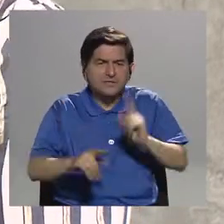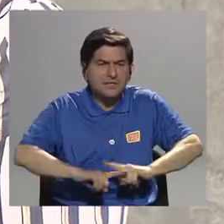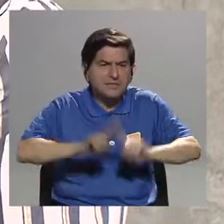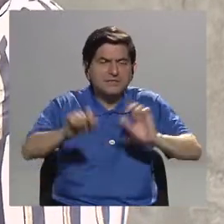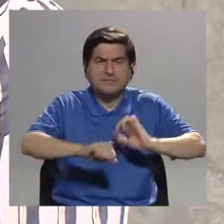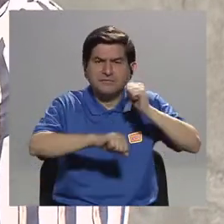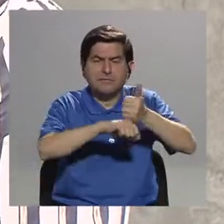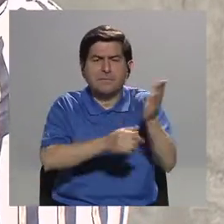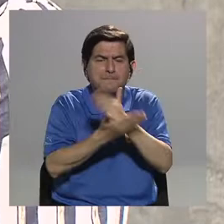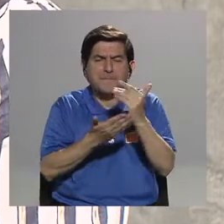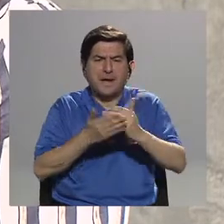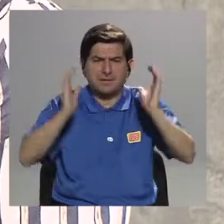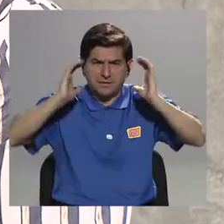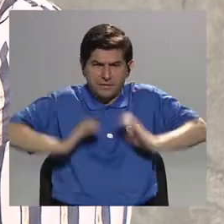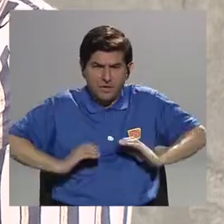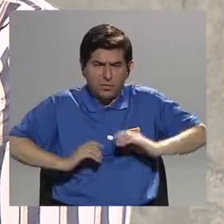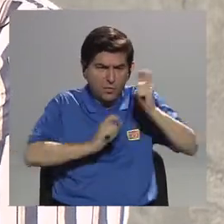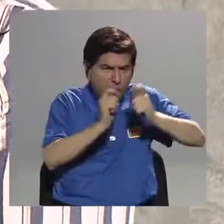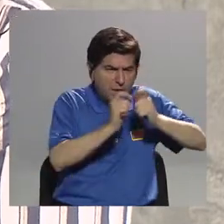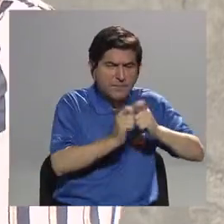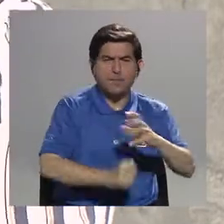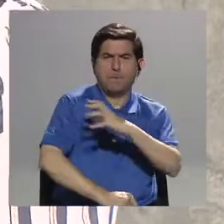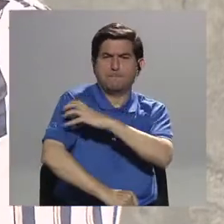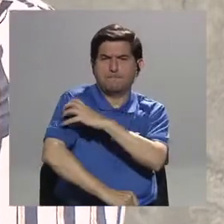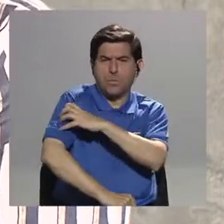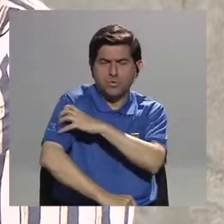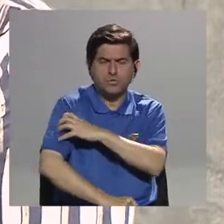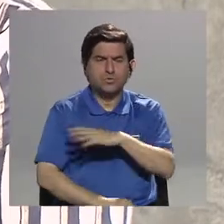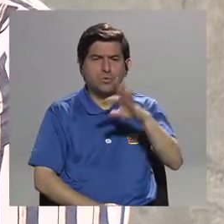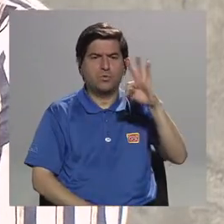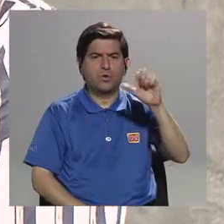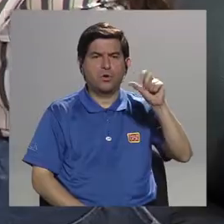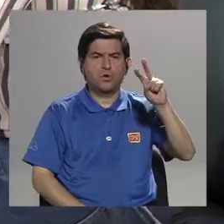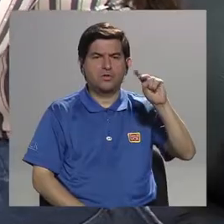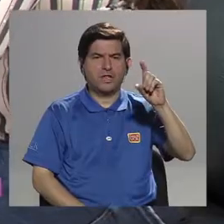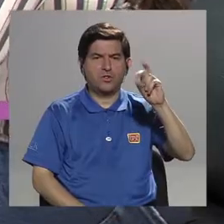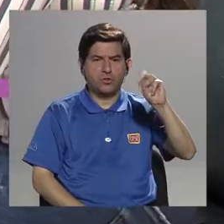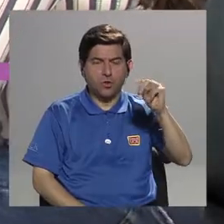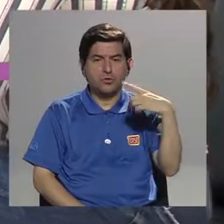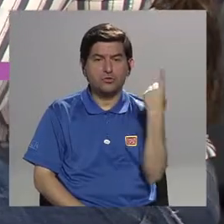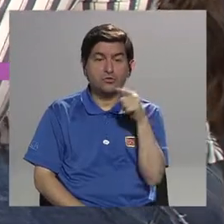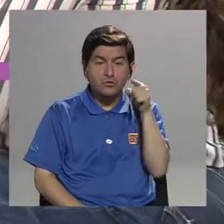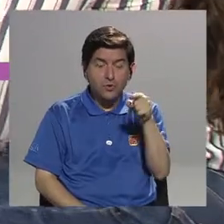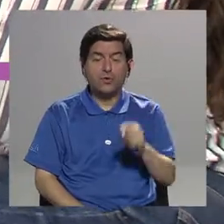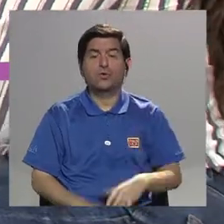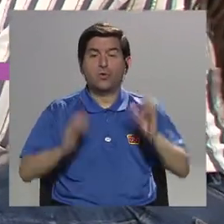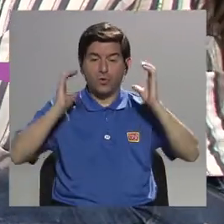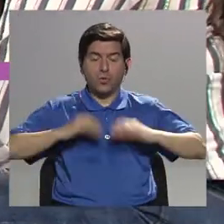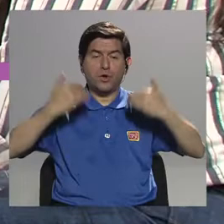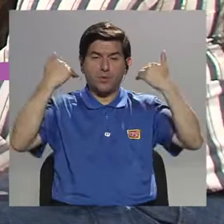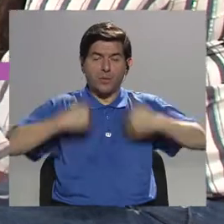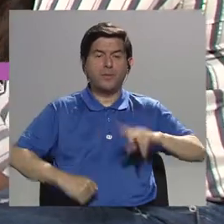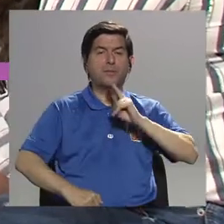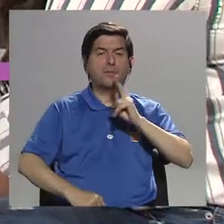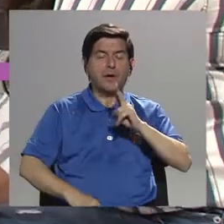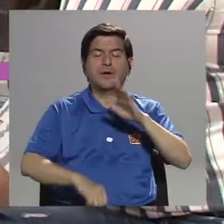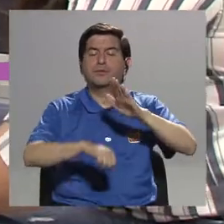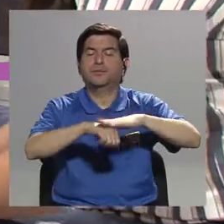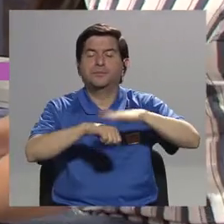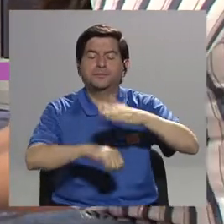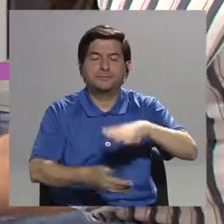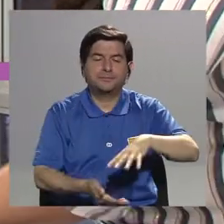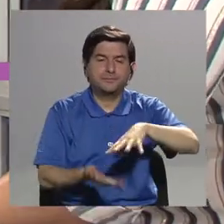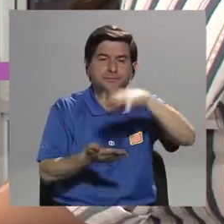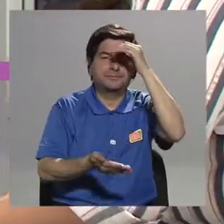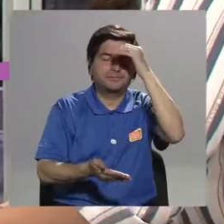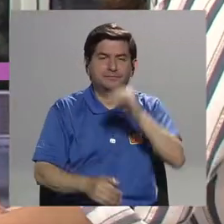pueden ellos diferenciar un órgano de otro, los músculos, tendones. Entonces, eso solo lo va a dar